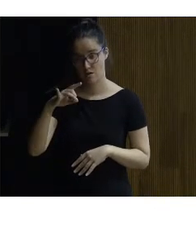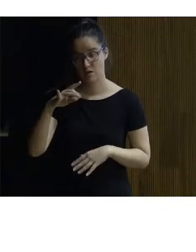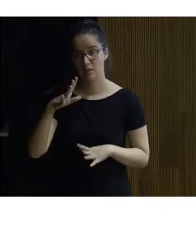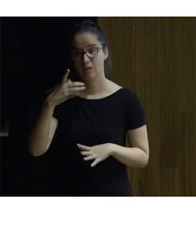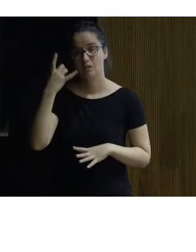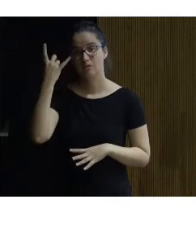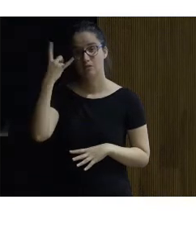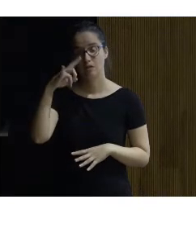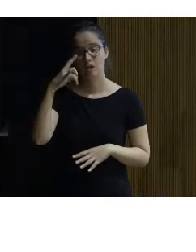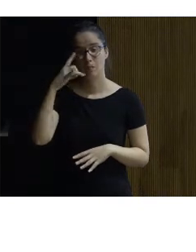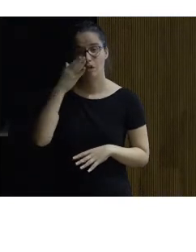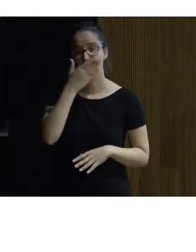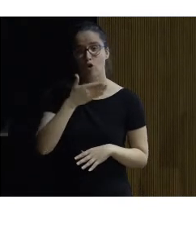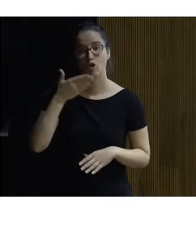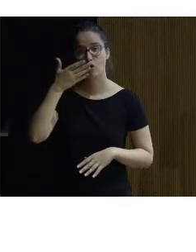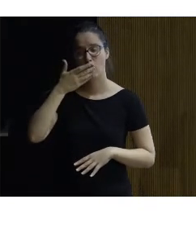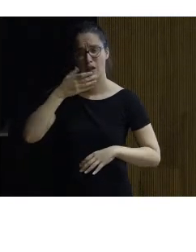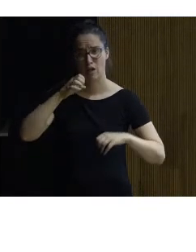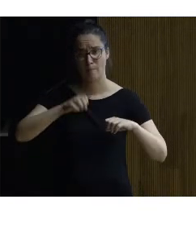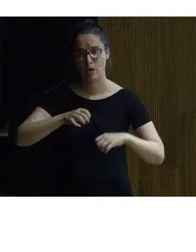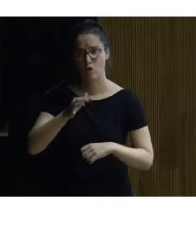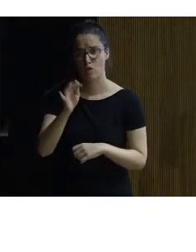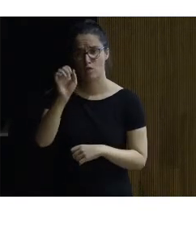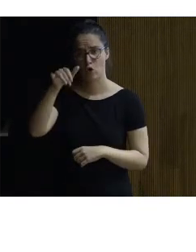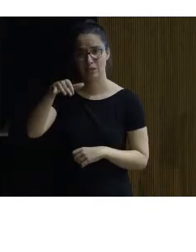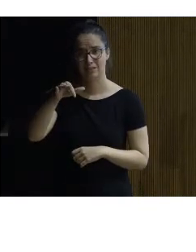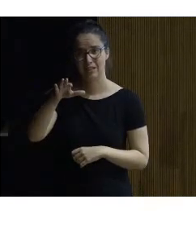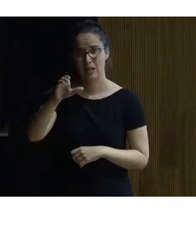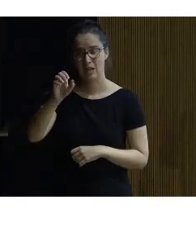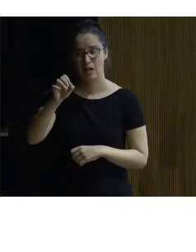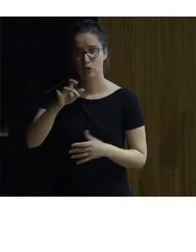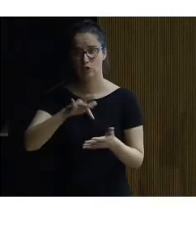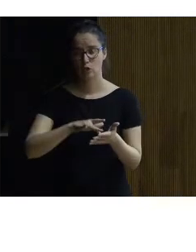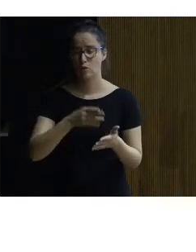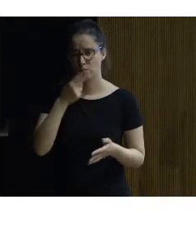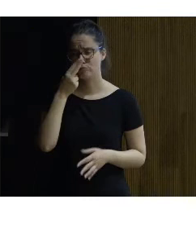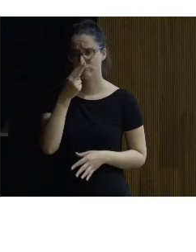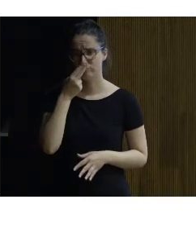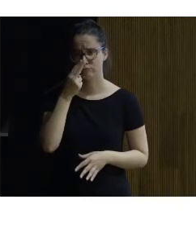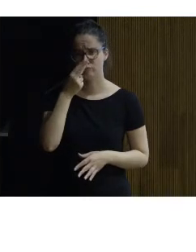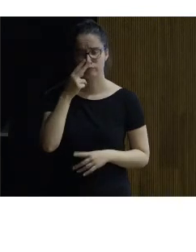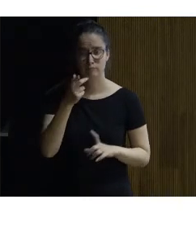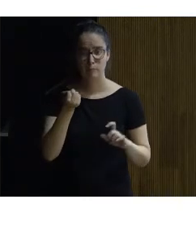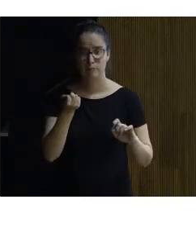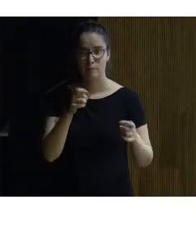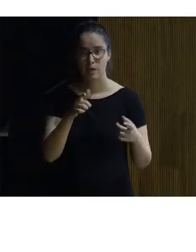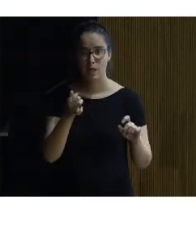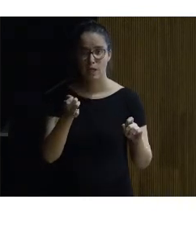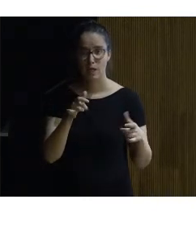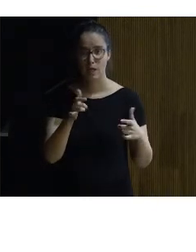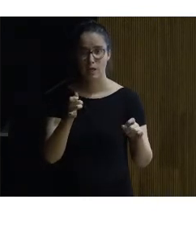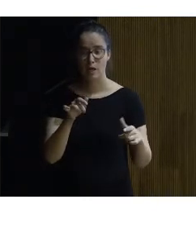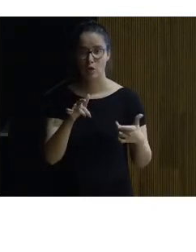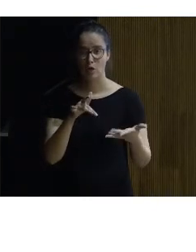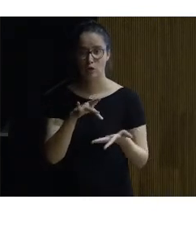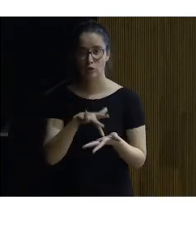Salamanca empiezo por el Colegio Mayor Fonseca que pasa una intervención que parece muy interesante parecida a lo que